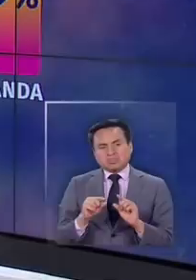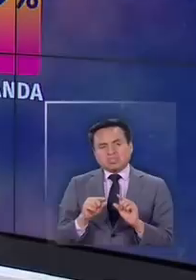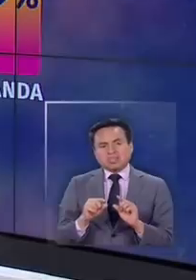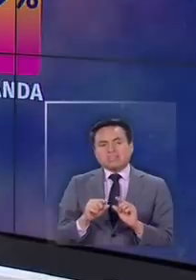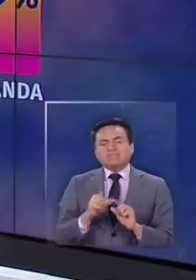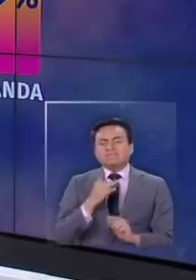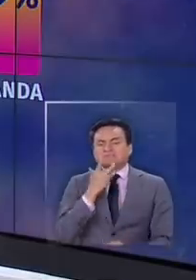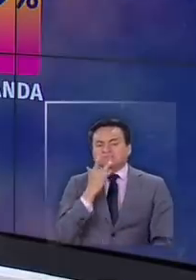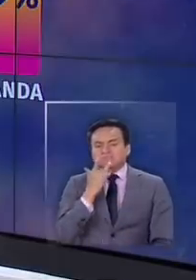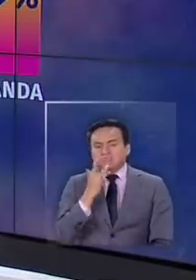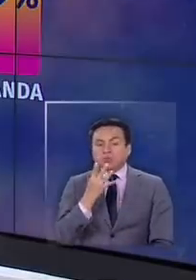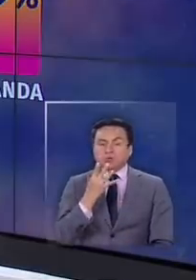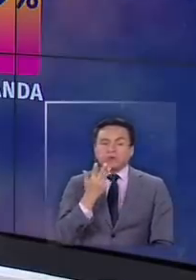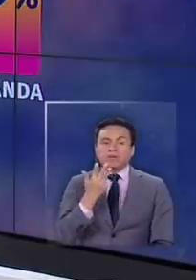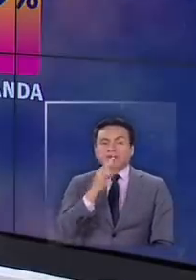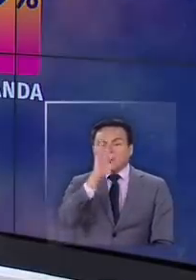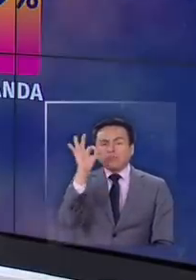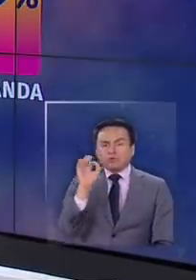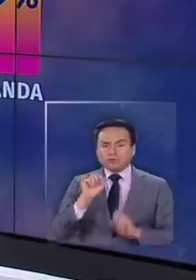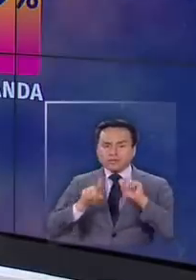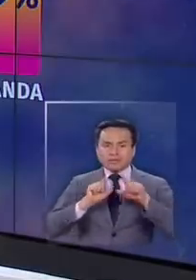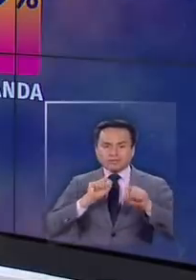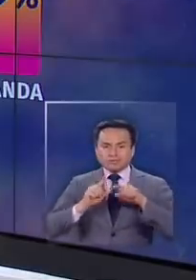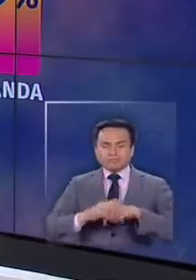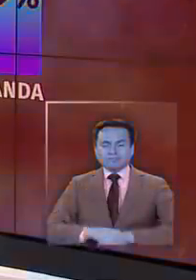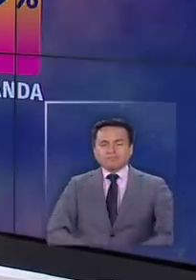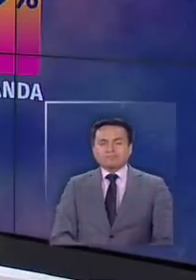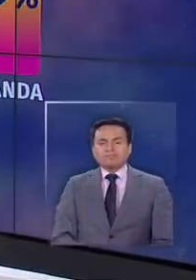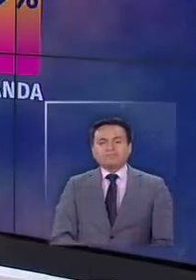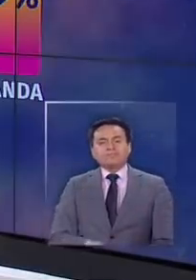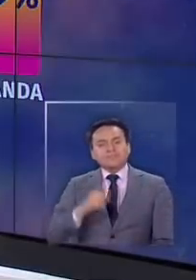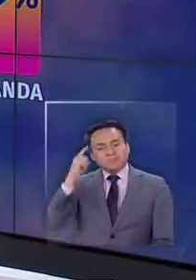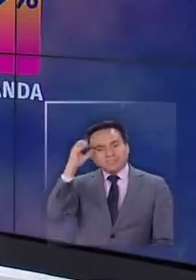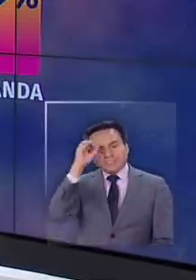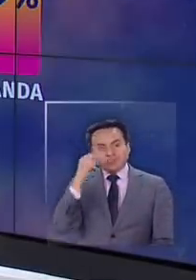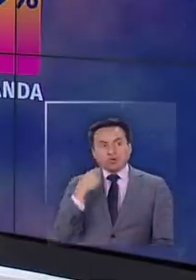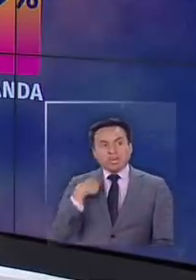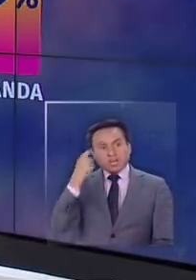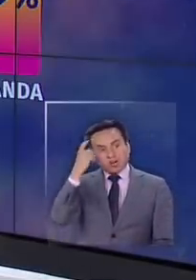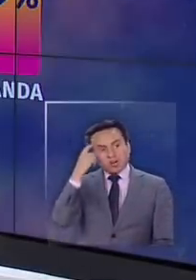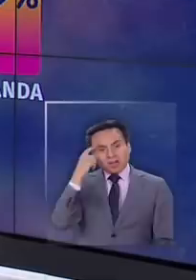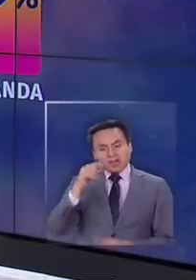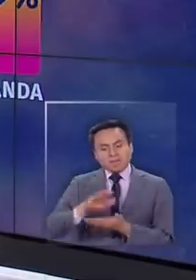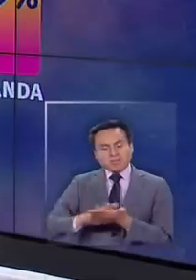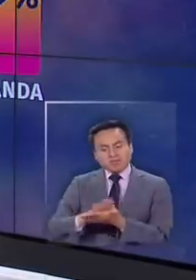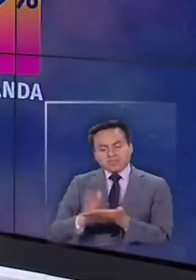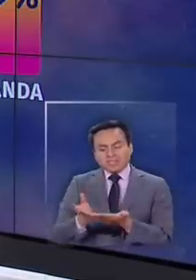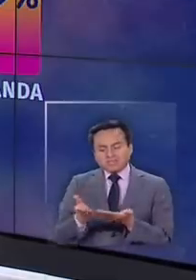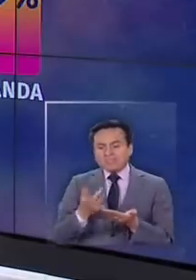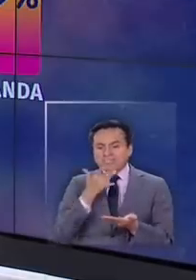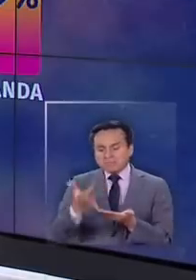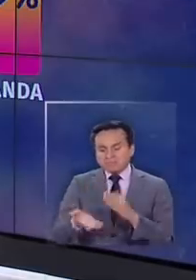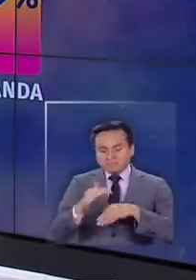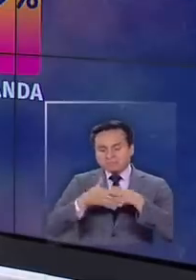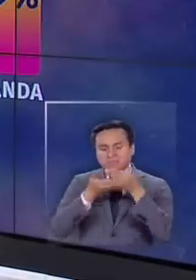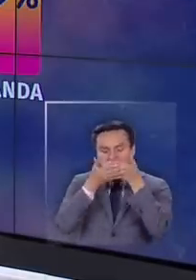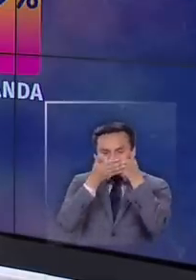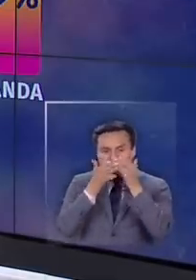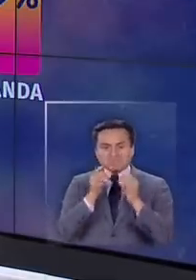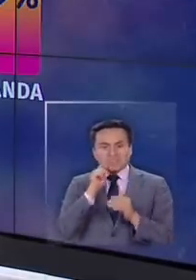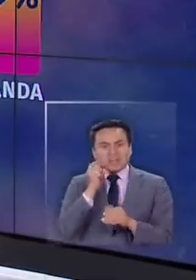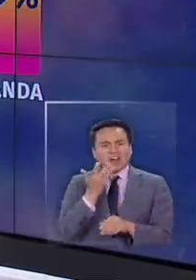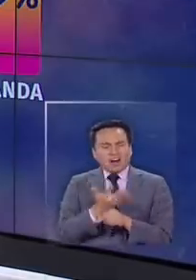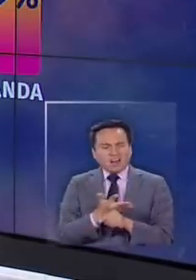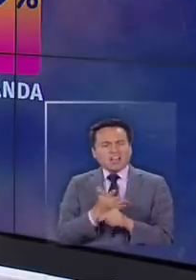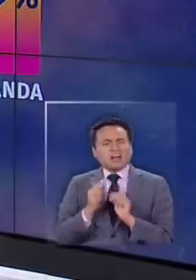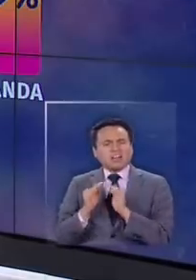que son bastante caseras, 49%. ¿Qué le parece? Yo creo que con el paño de cocina me quedo por la simpleza, y porque todos tenemos